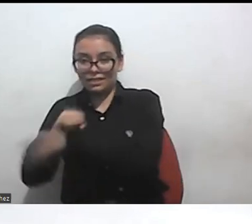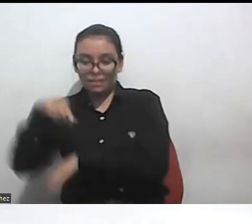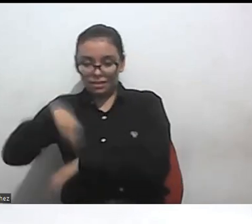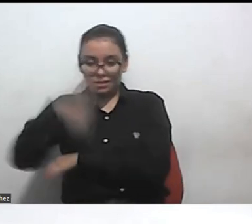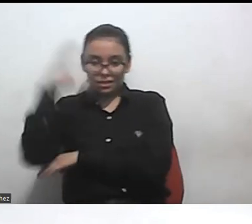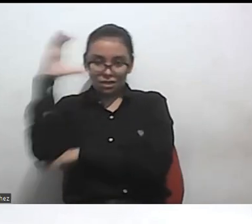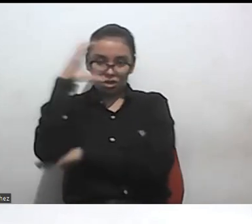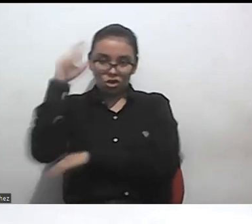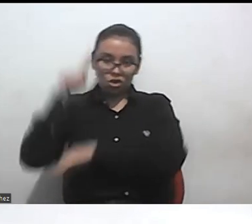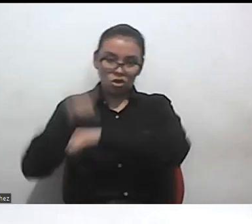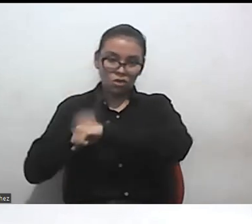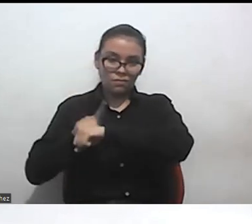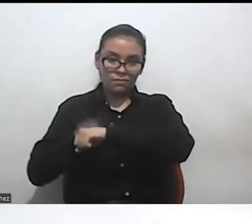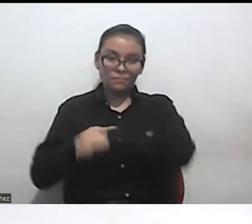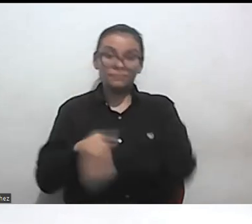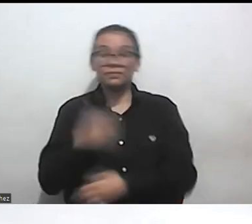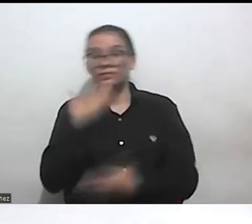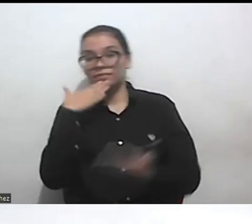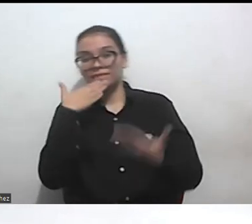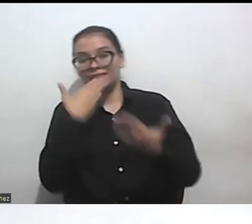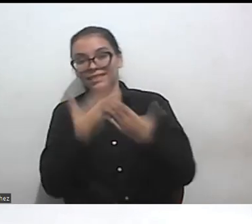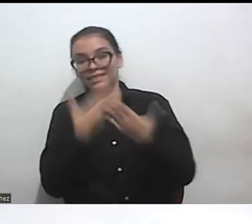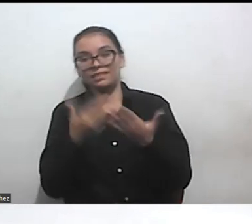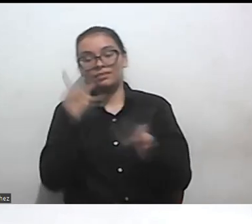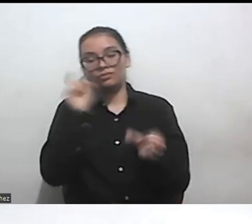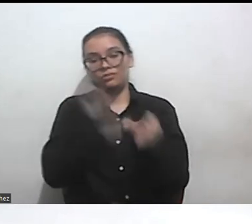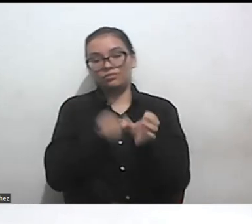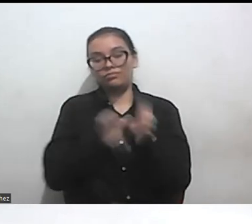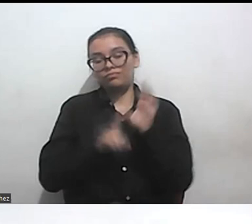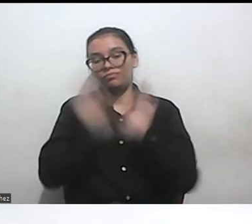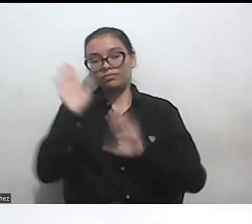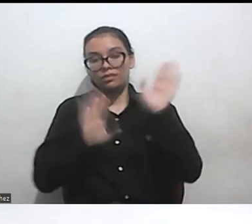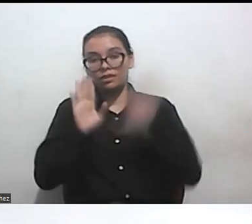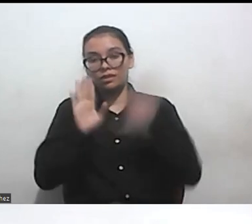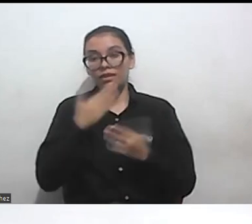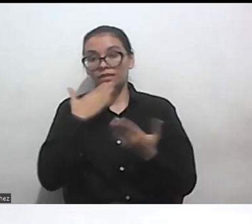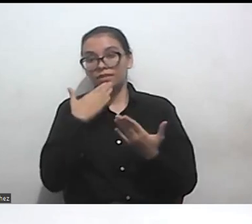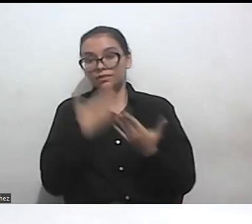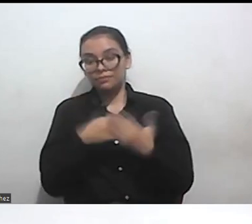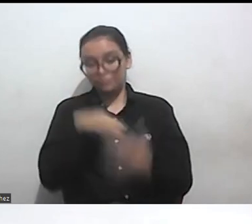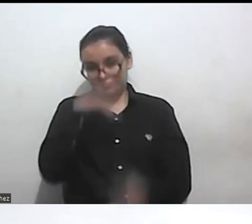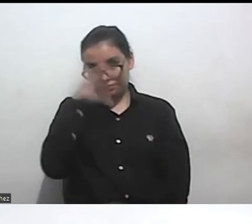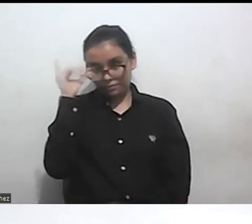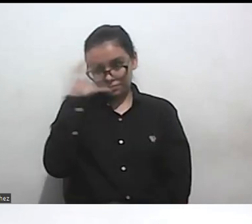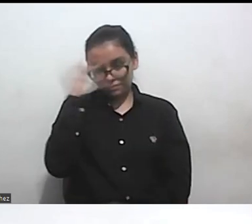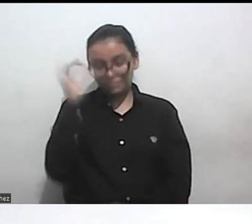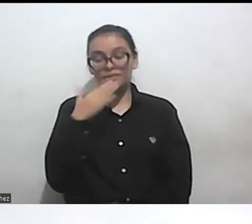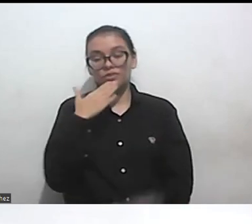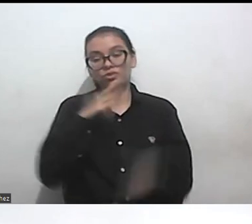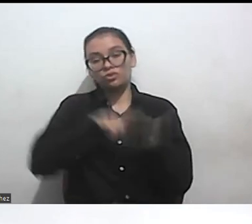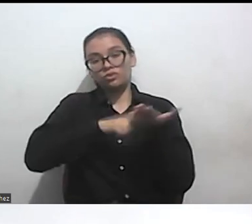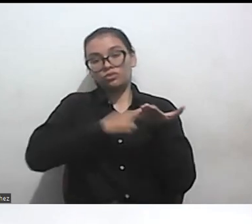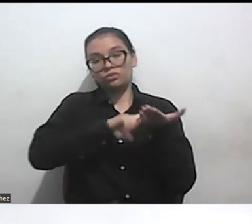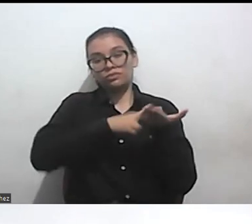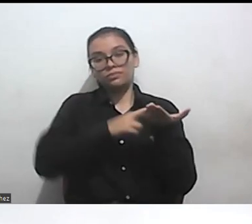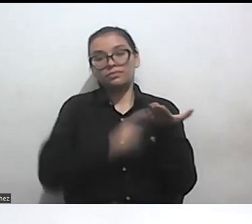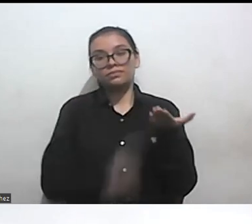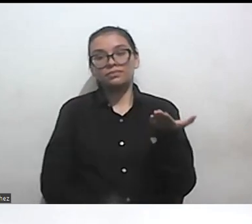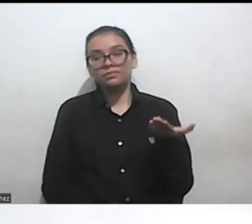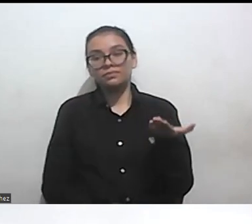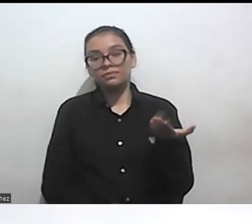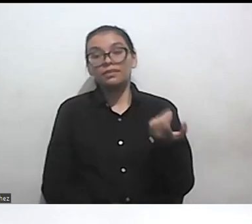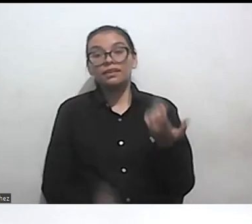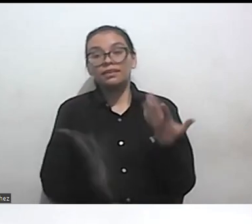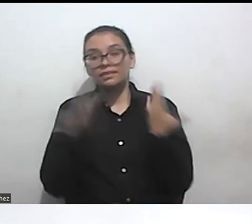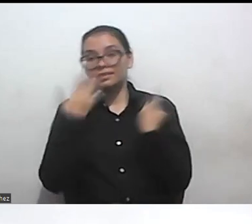les agradezco mucho por su participación gracias María Fernanda por la interpretación y a